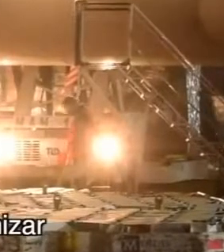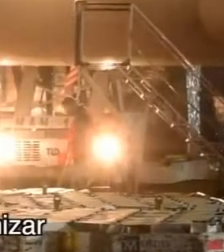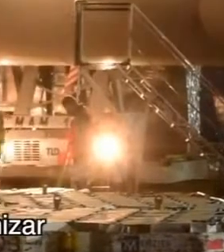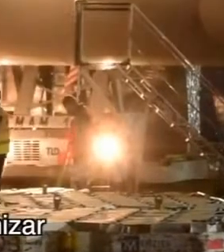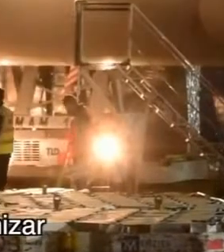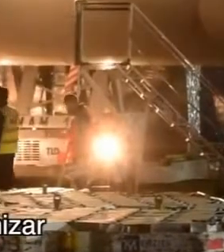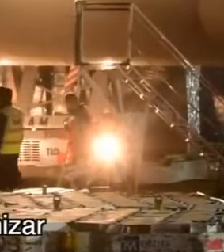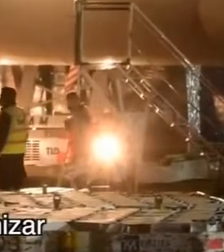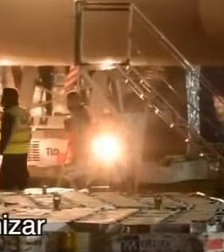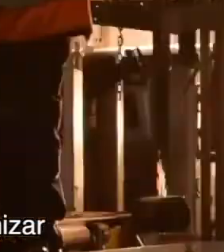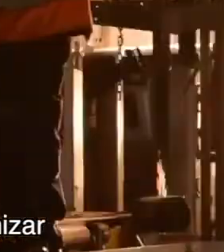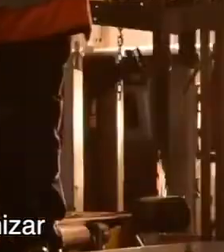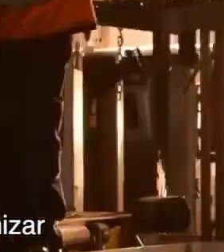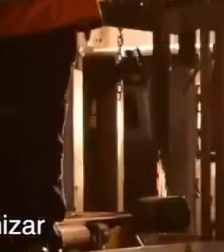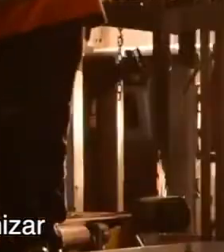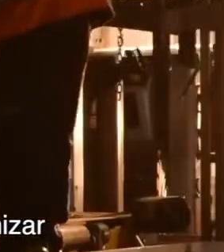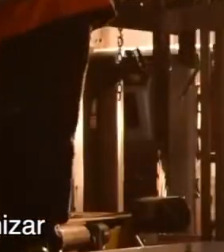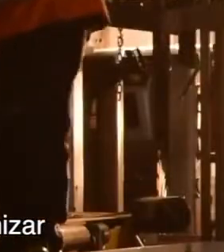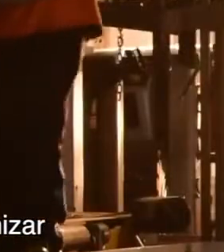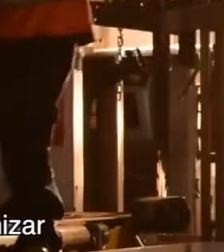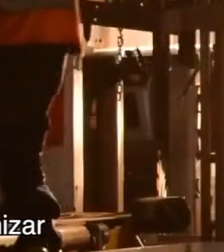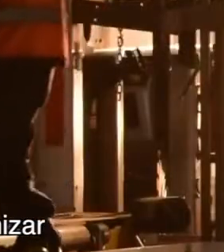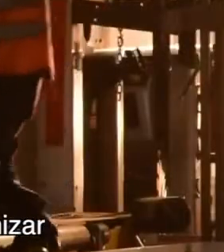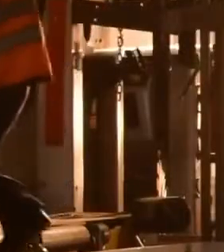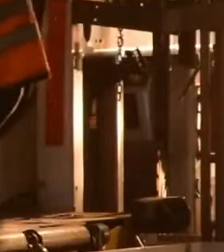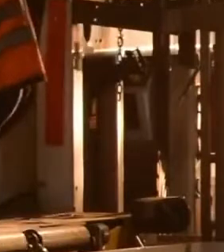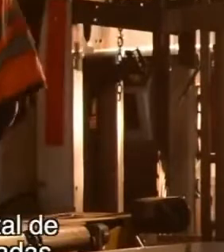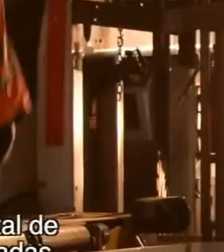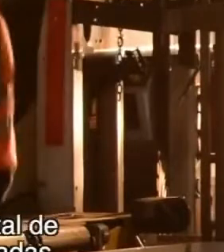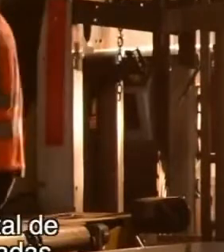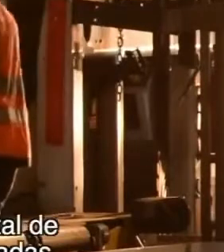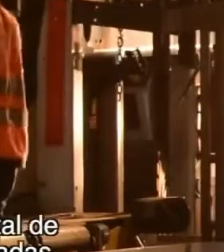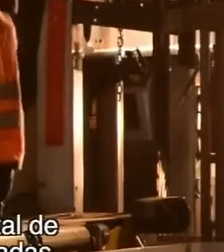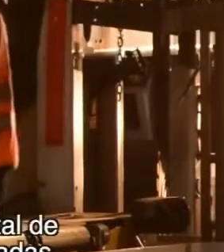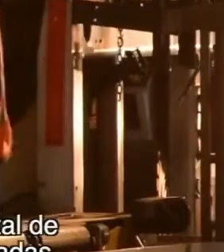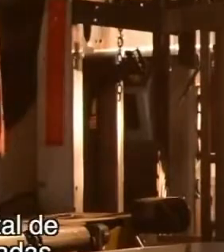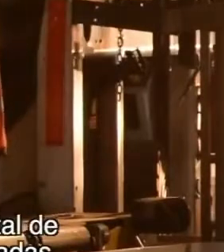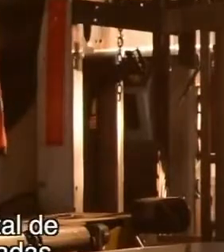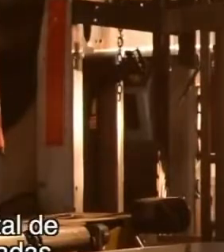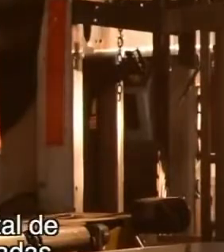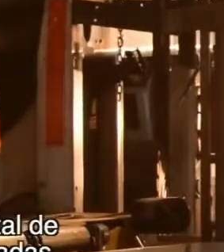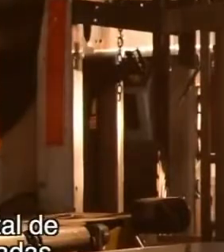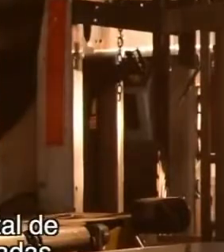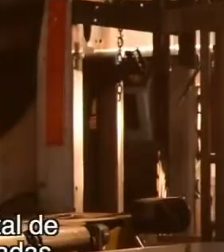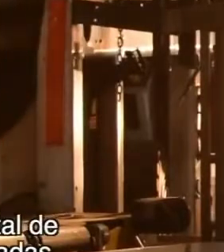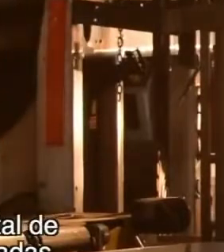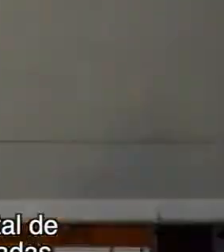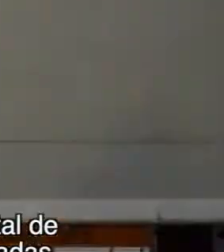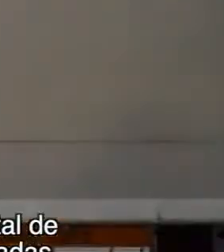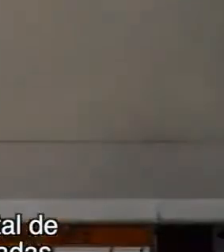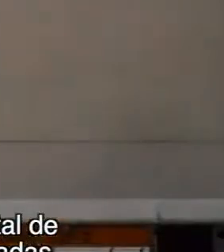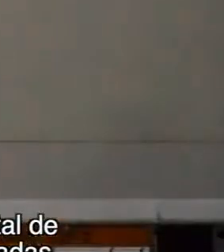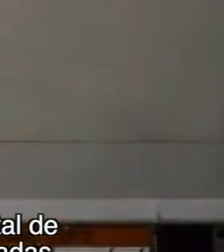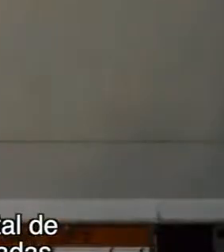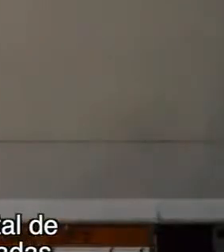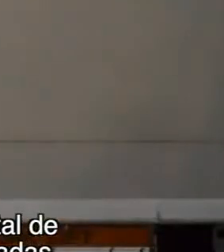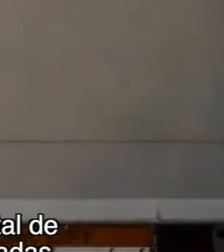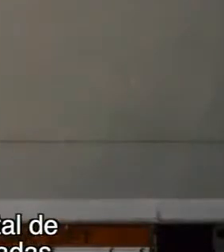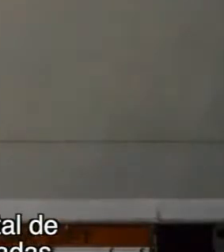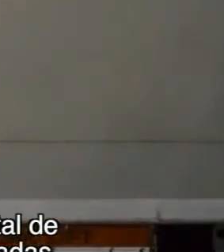a inmunizar a personas adultas mayores de 60 años. A México han llegado con este embarque un total de 9